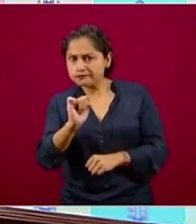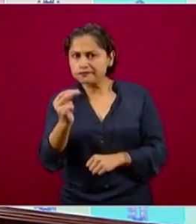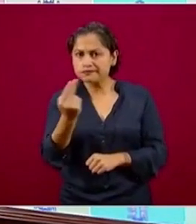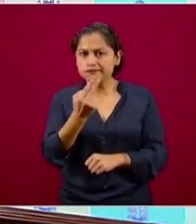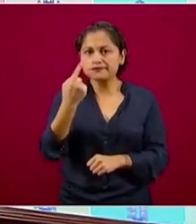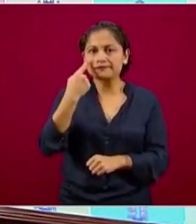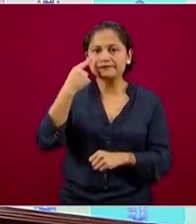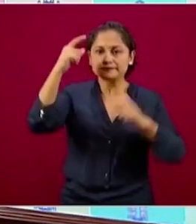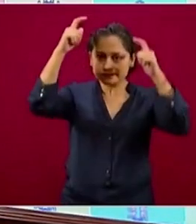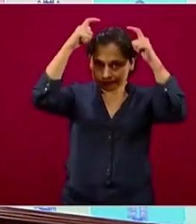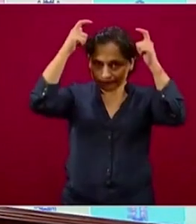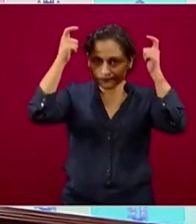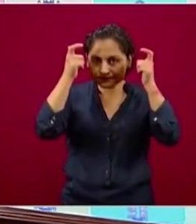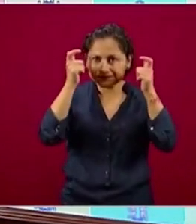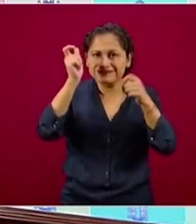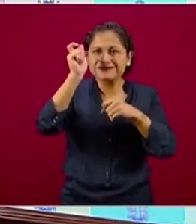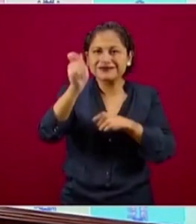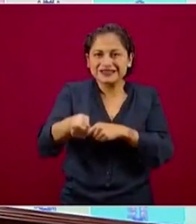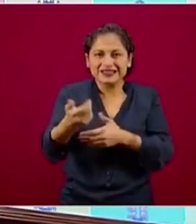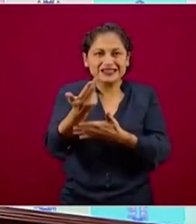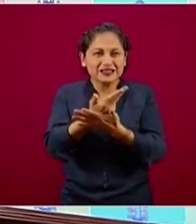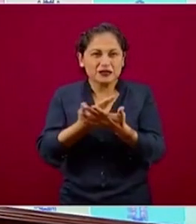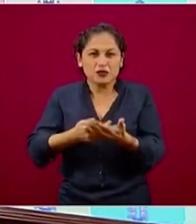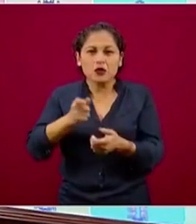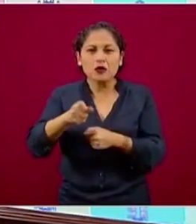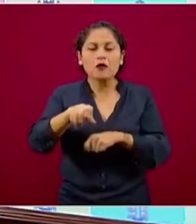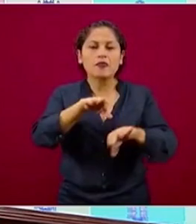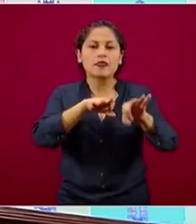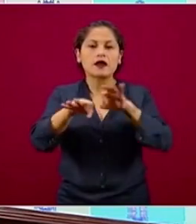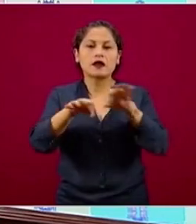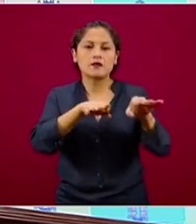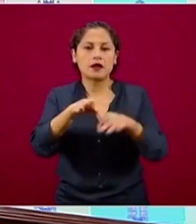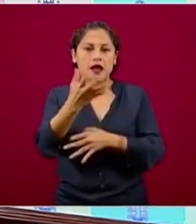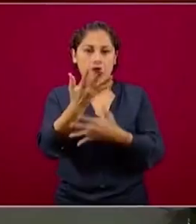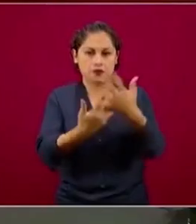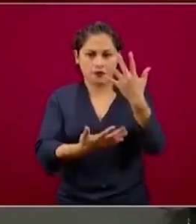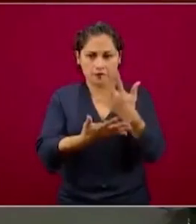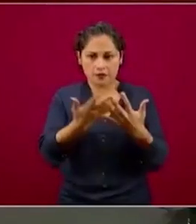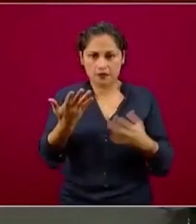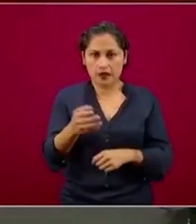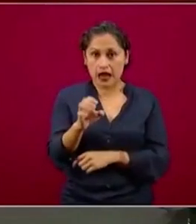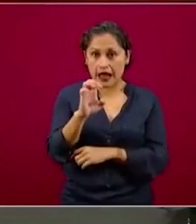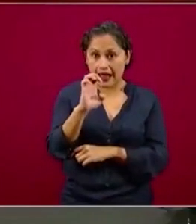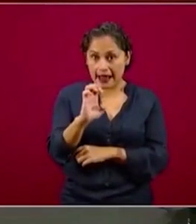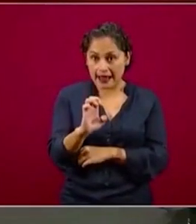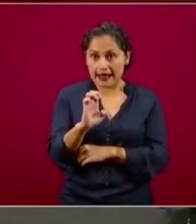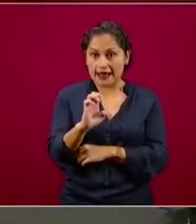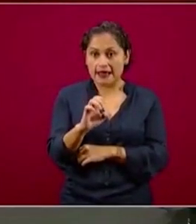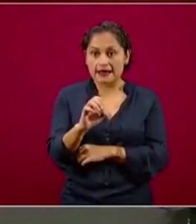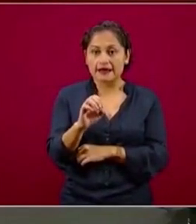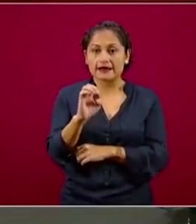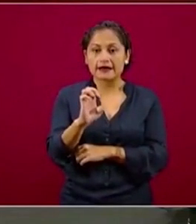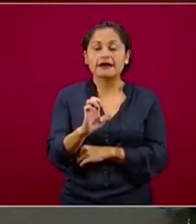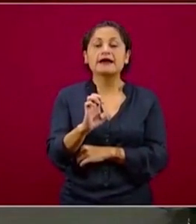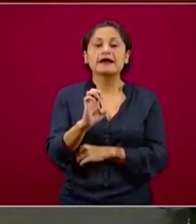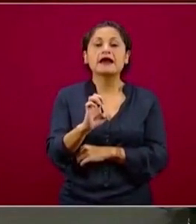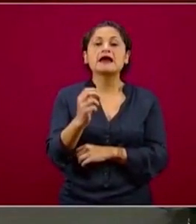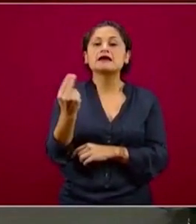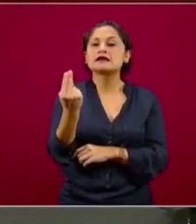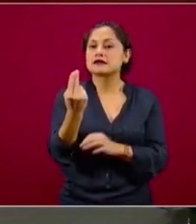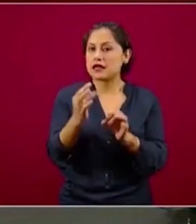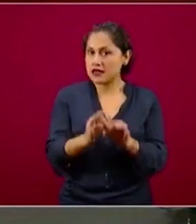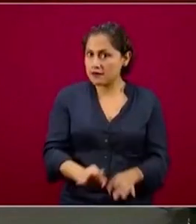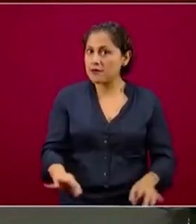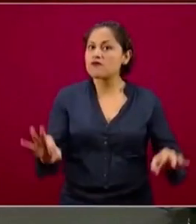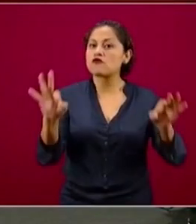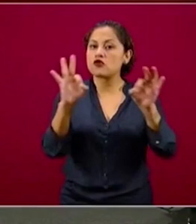icónicos del trabajo manual y la E quiere decir esencial. Hoy tenemos una lista larga